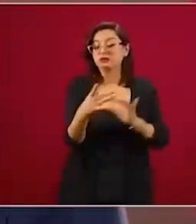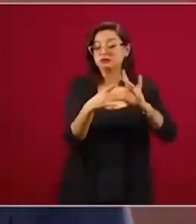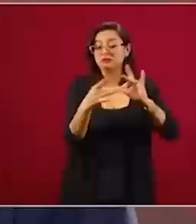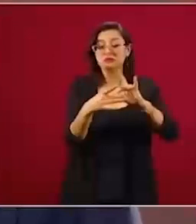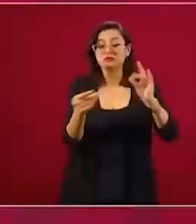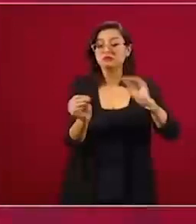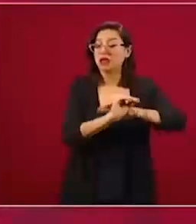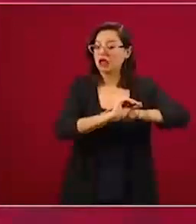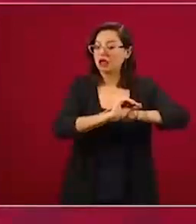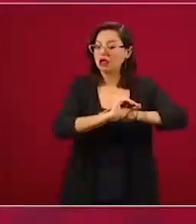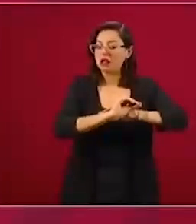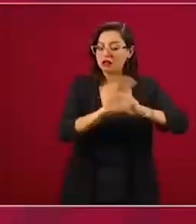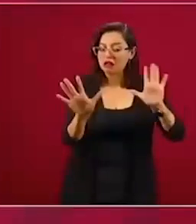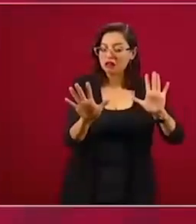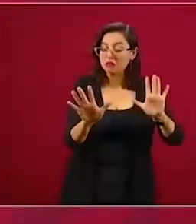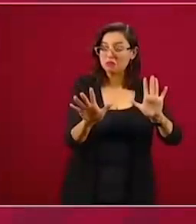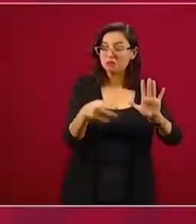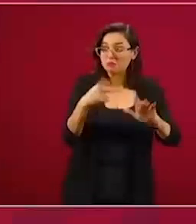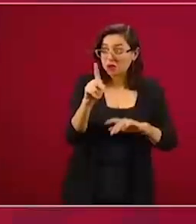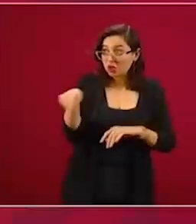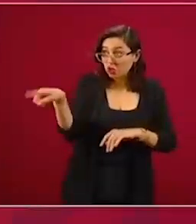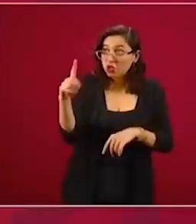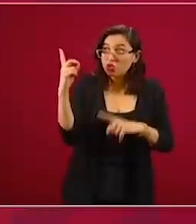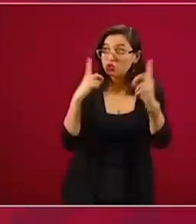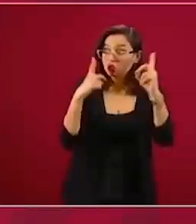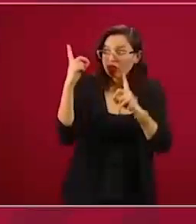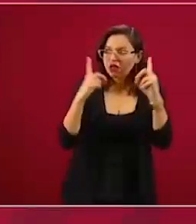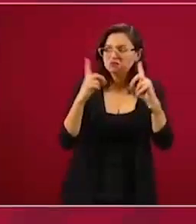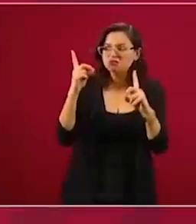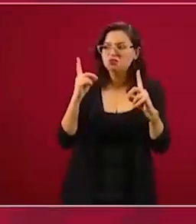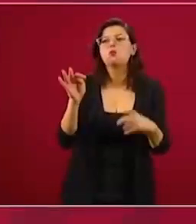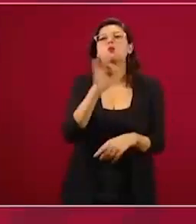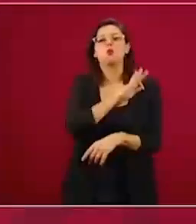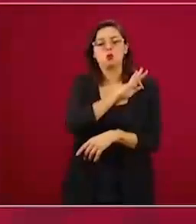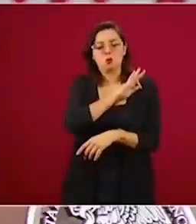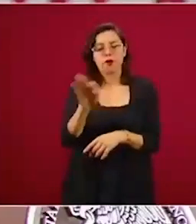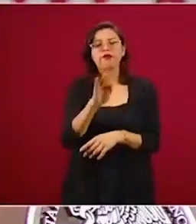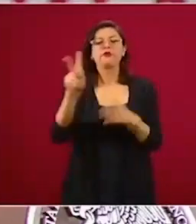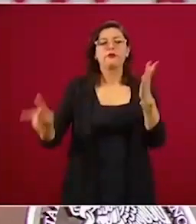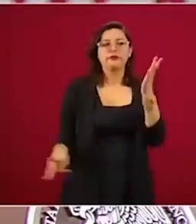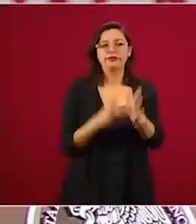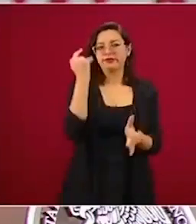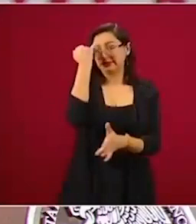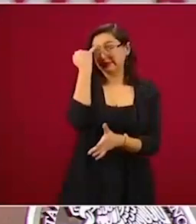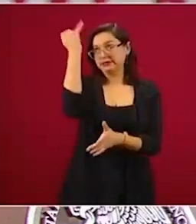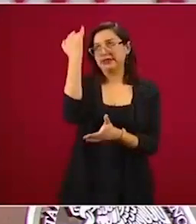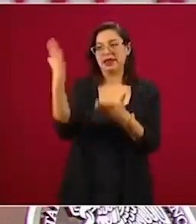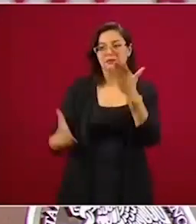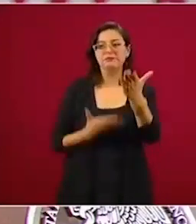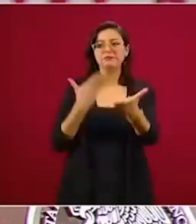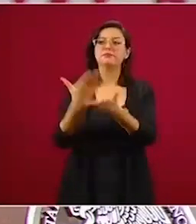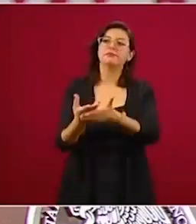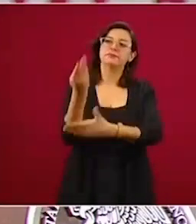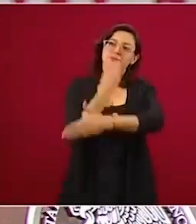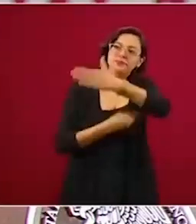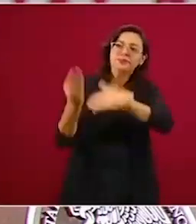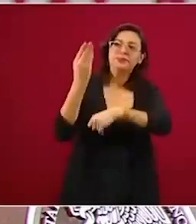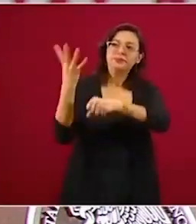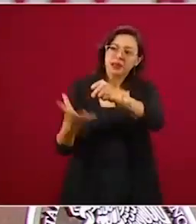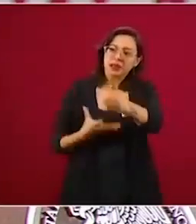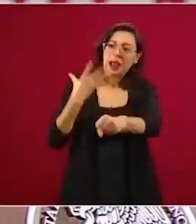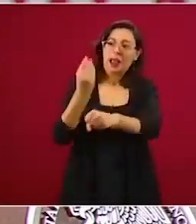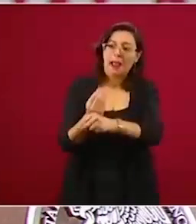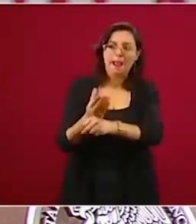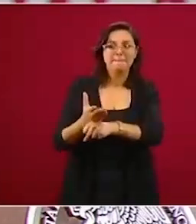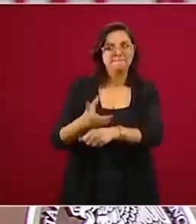podría yo enviar otra iniciativa para que quede